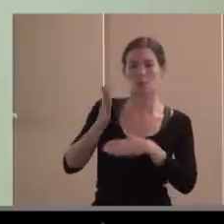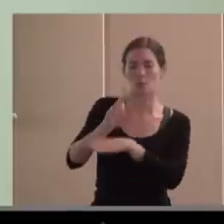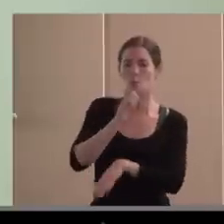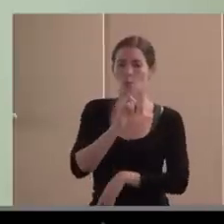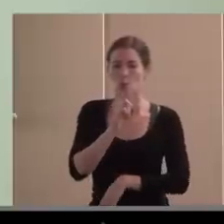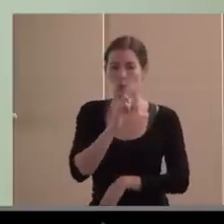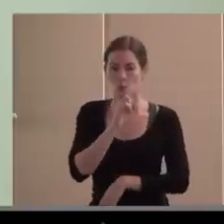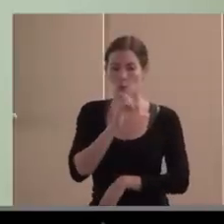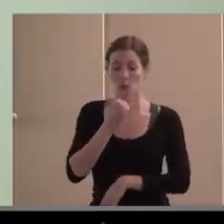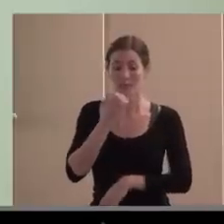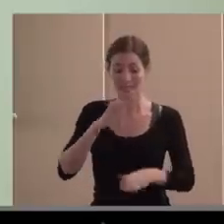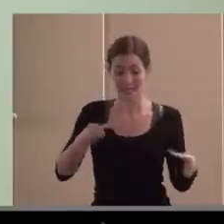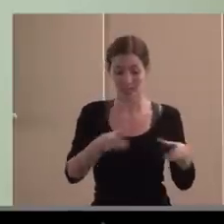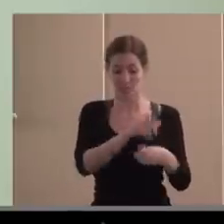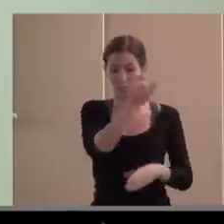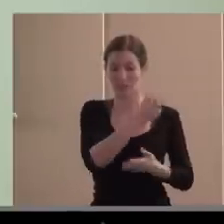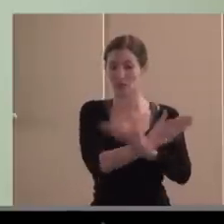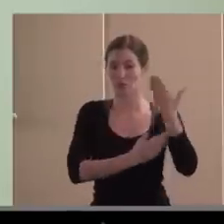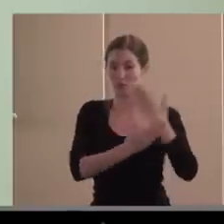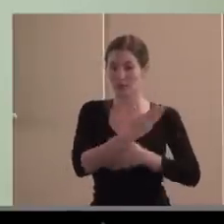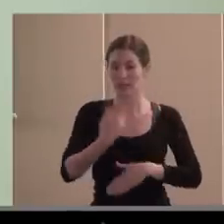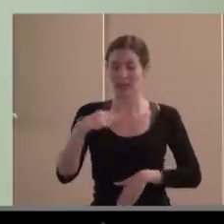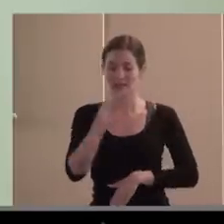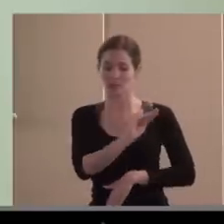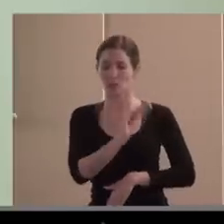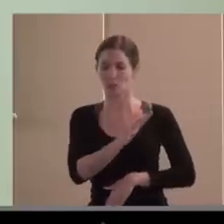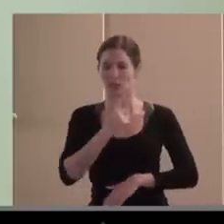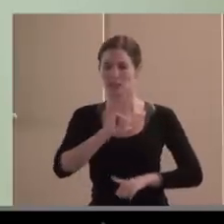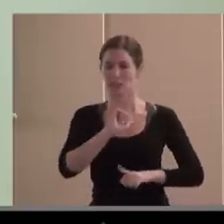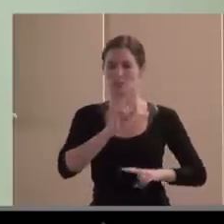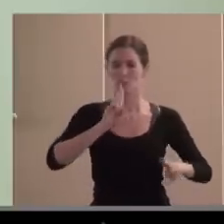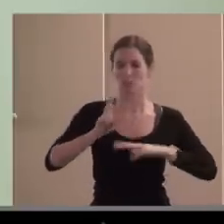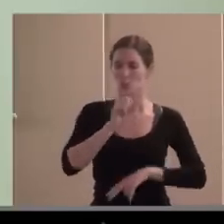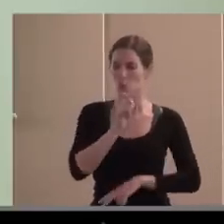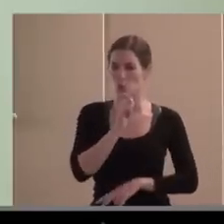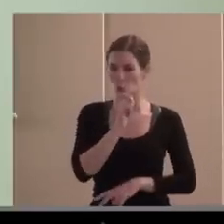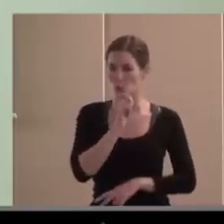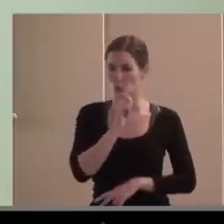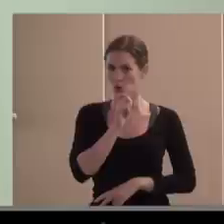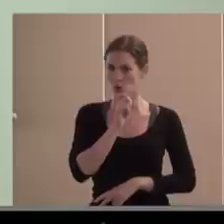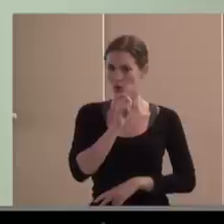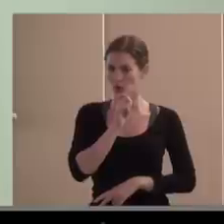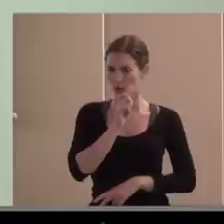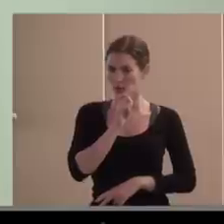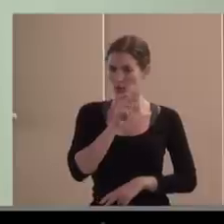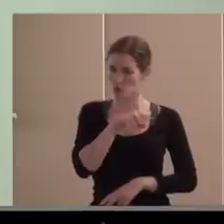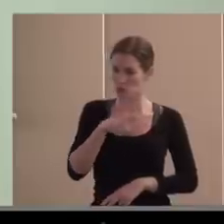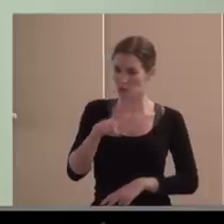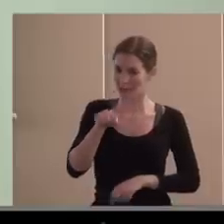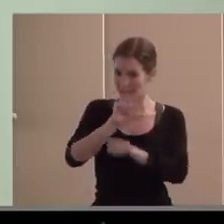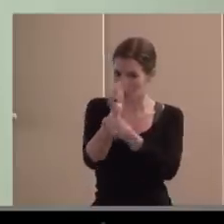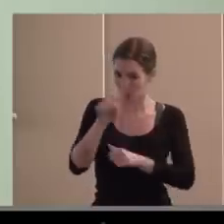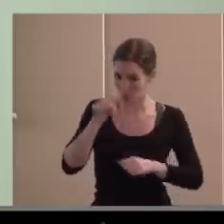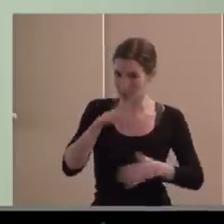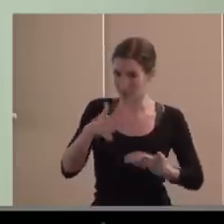forma de estar y de comportarse? ¿Sería este el que estamos viviendo? Yo creo que no, que no sería este. Este